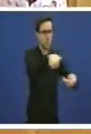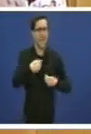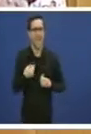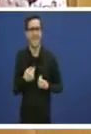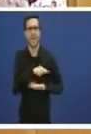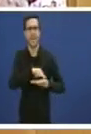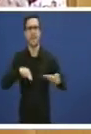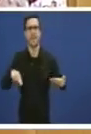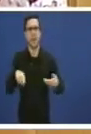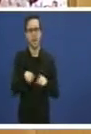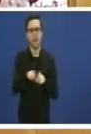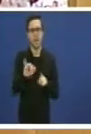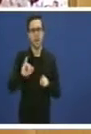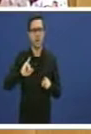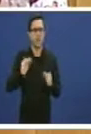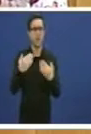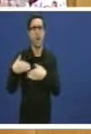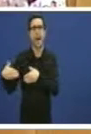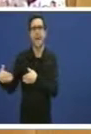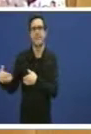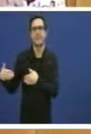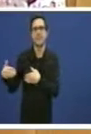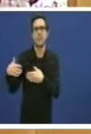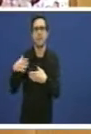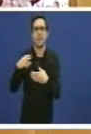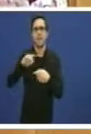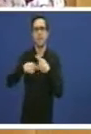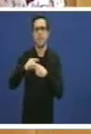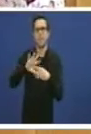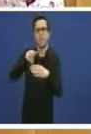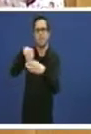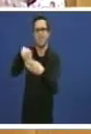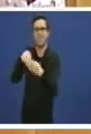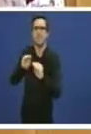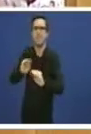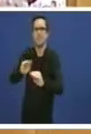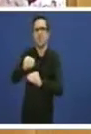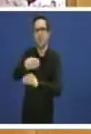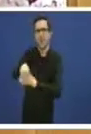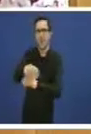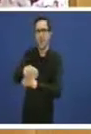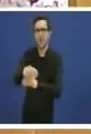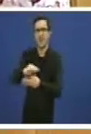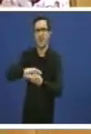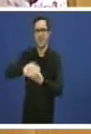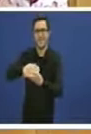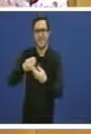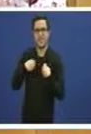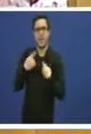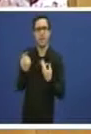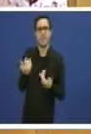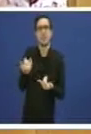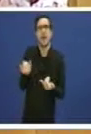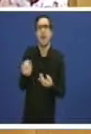nos que meterse na cartilla que ten que esperar seis meses aos nosos curmas vamos lle decir que teñen que esperar seis meses para ser